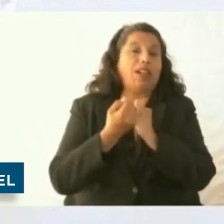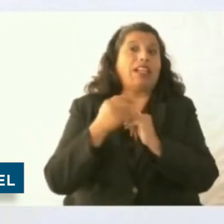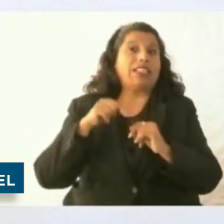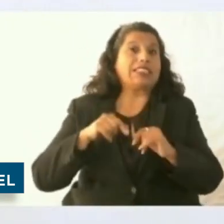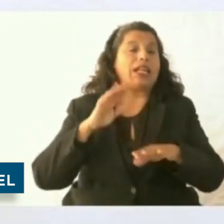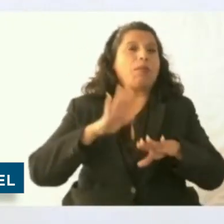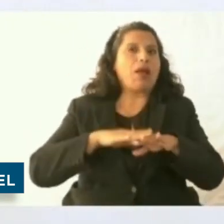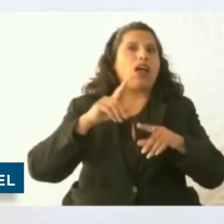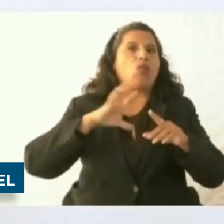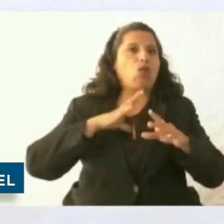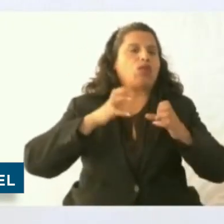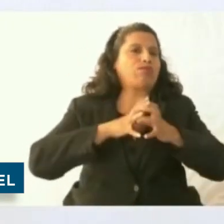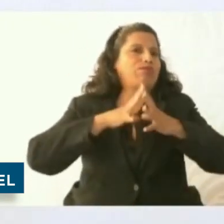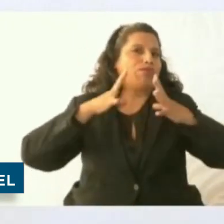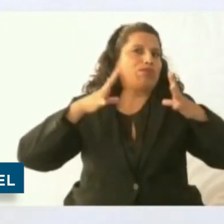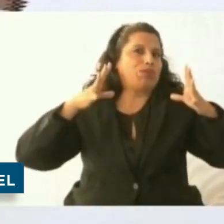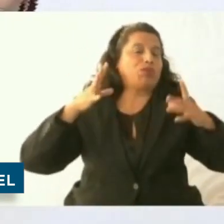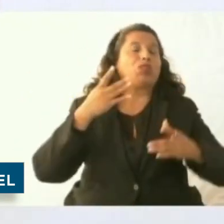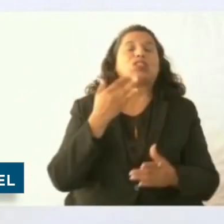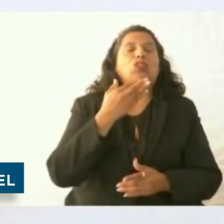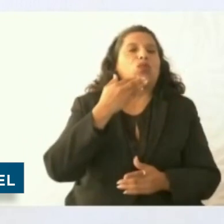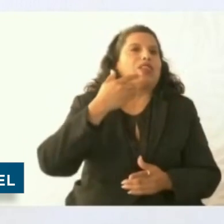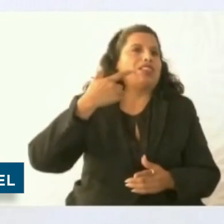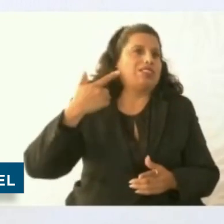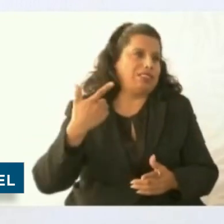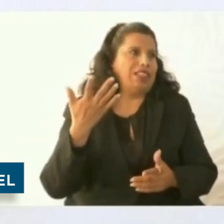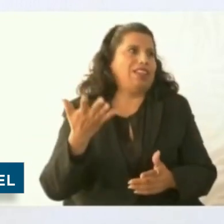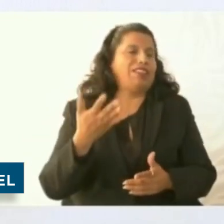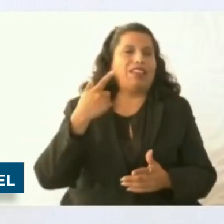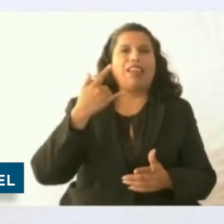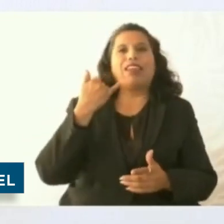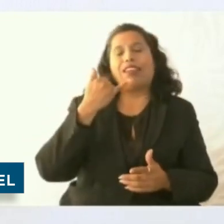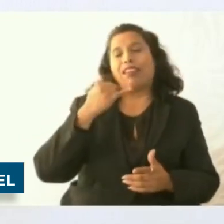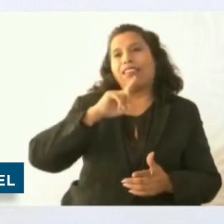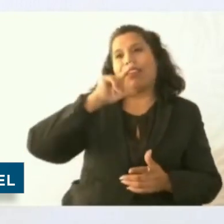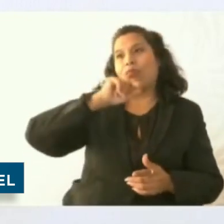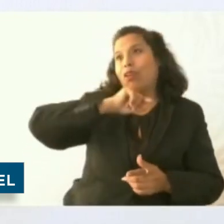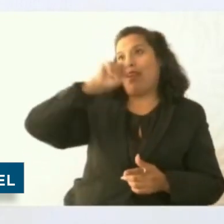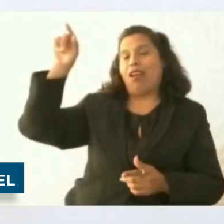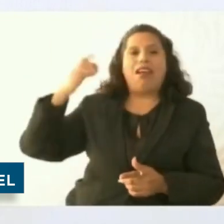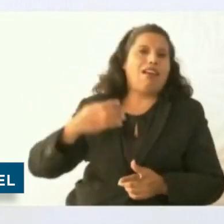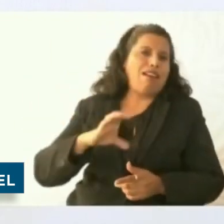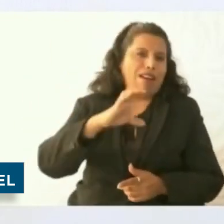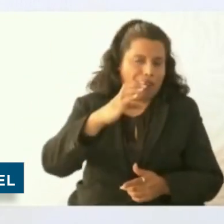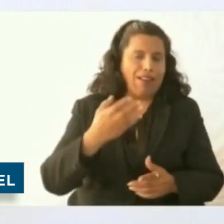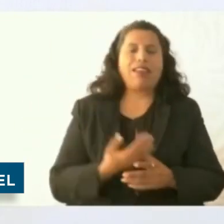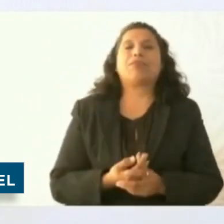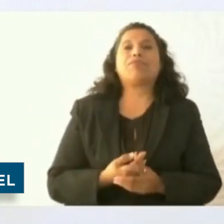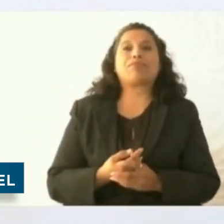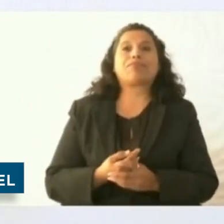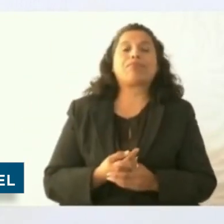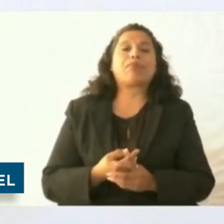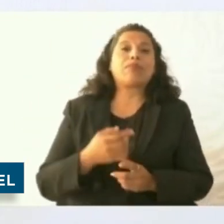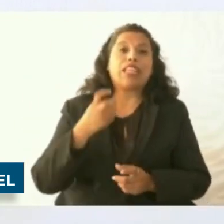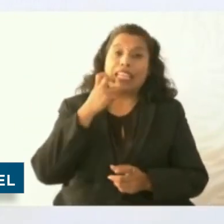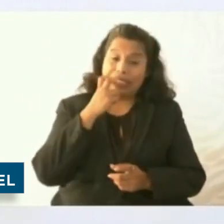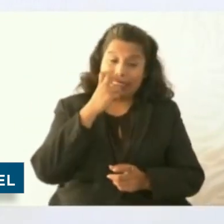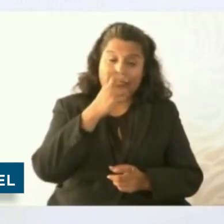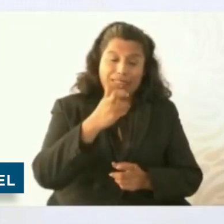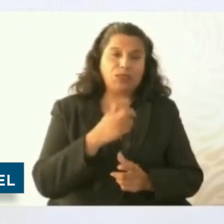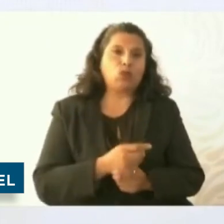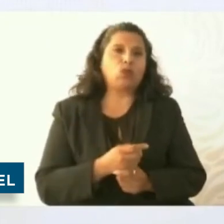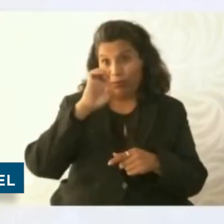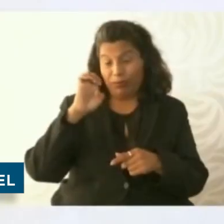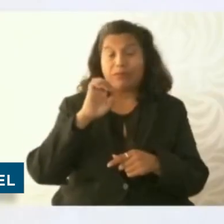contribución al fortalecimiento de la institución. Los hospitales de tercer nivel, como el proyectado en Guadalupe, son los más avanzados del